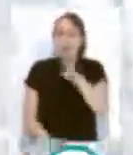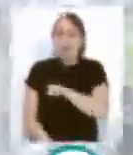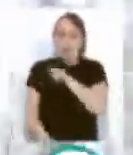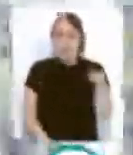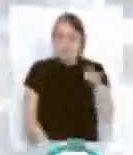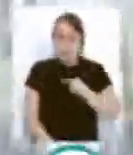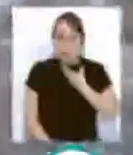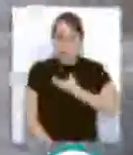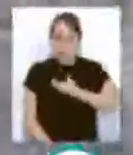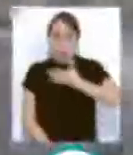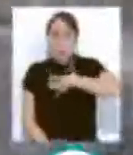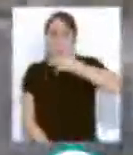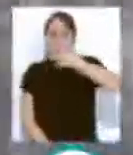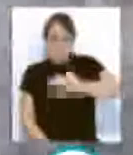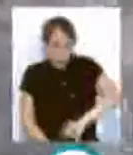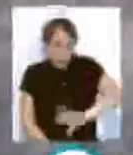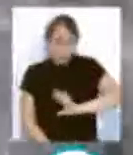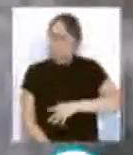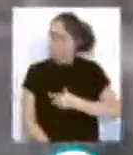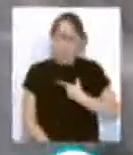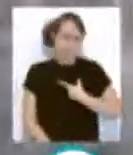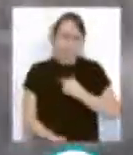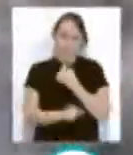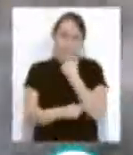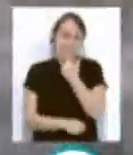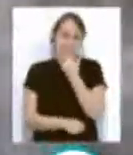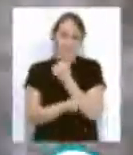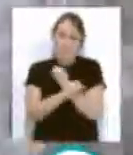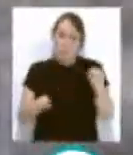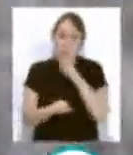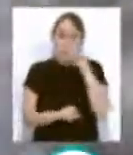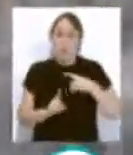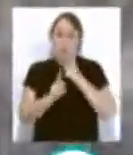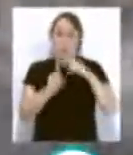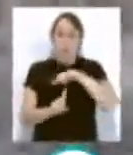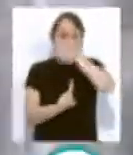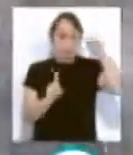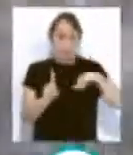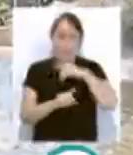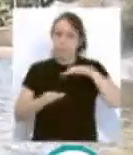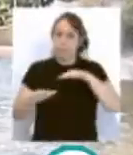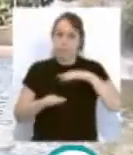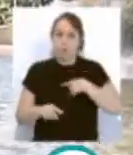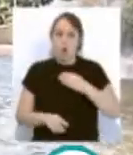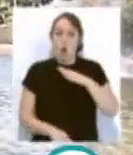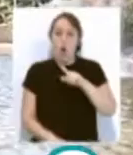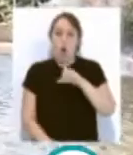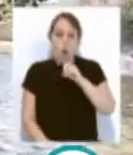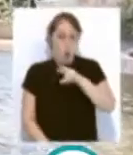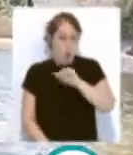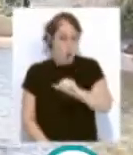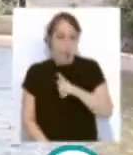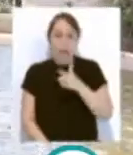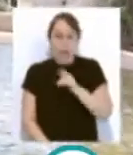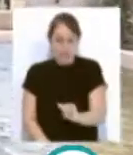Ayuntamiento, esta posibilidad es remota porque las fuentes tienen un circuito de agua en movimiento que además está clorada. Aún así, hay dos